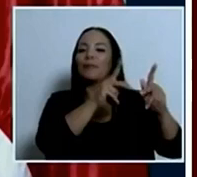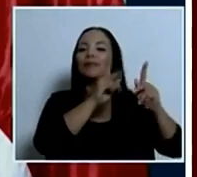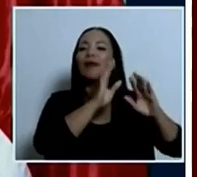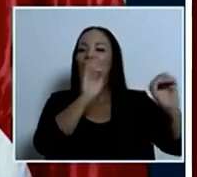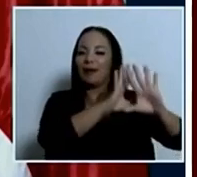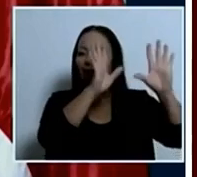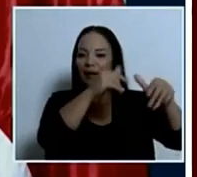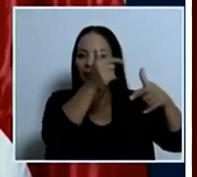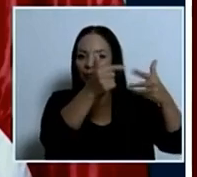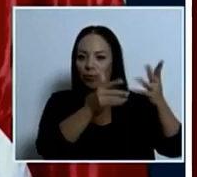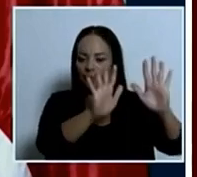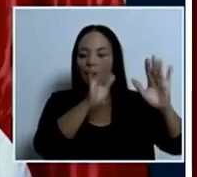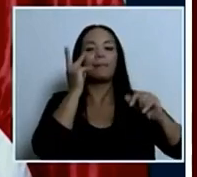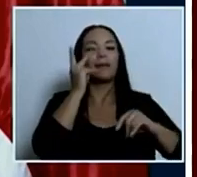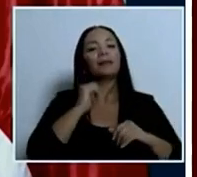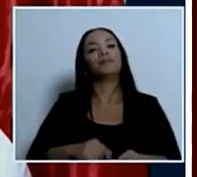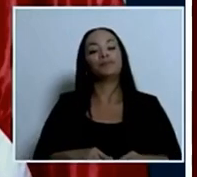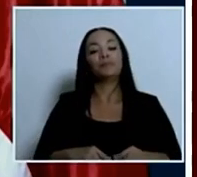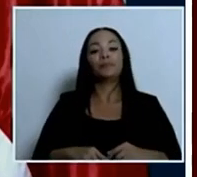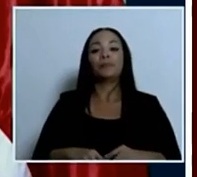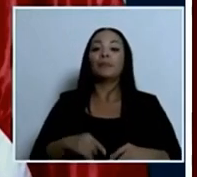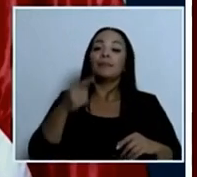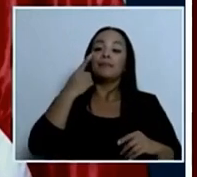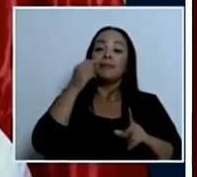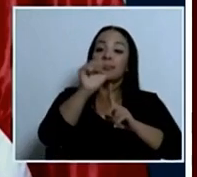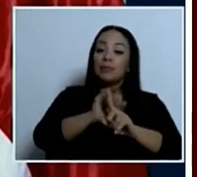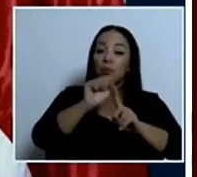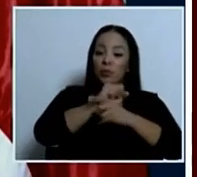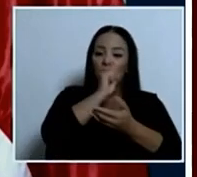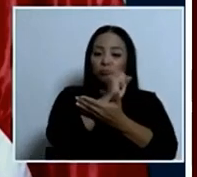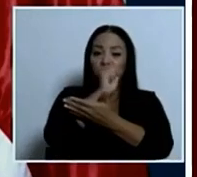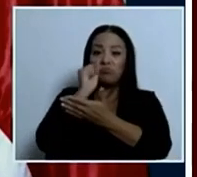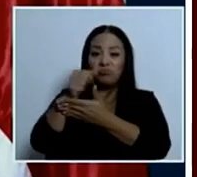cosas vea la situación de los homicidios de Costa Rica es inaceptable